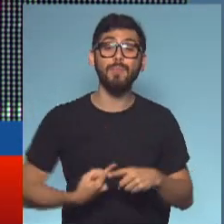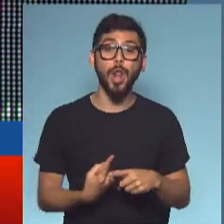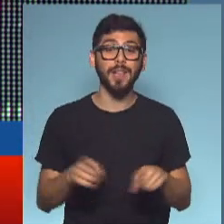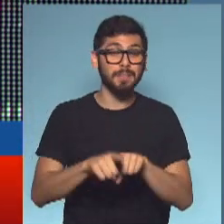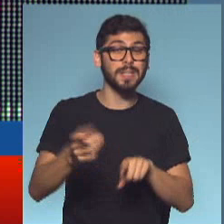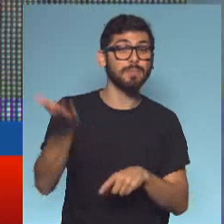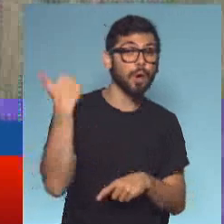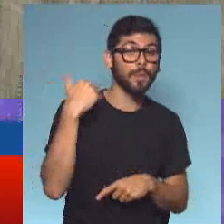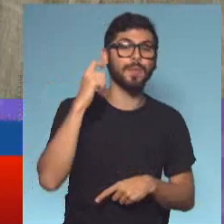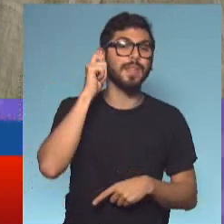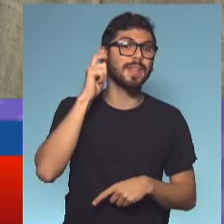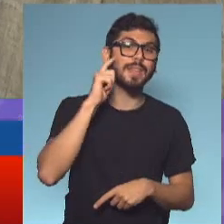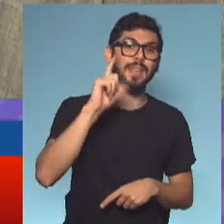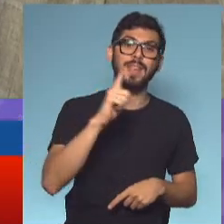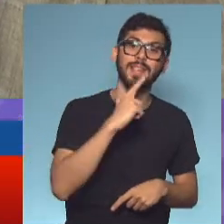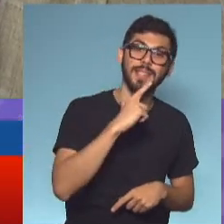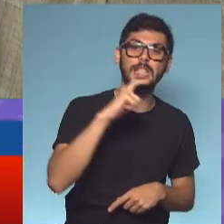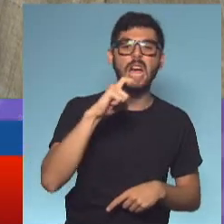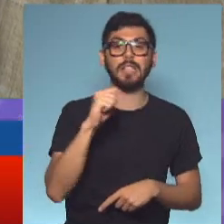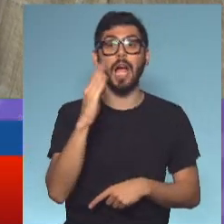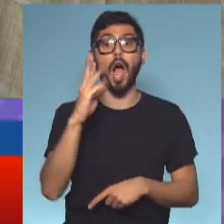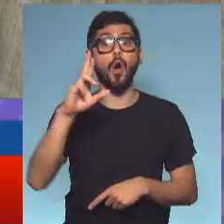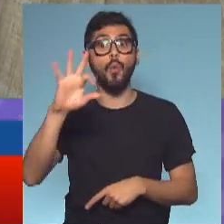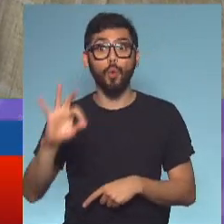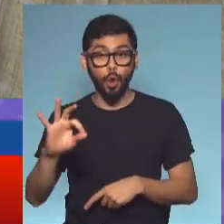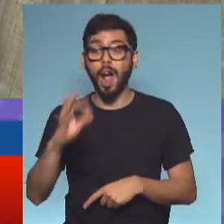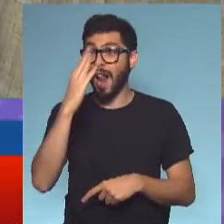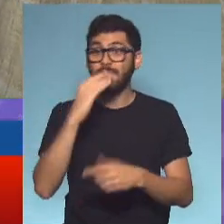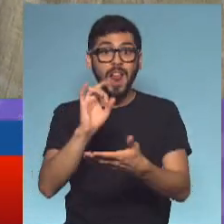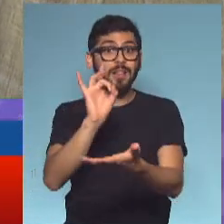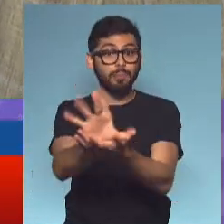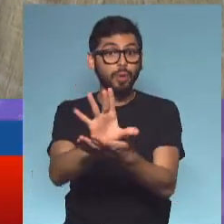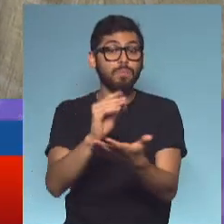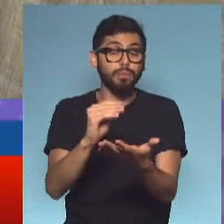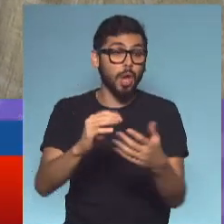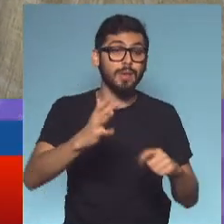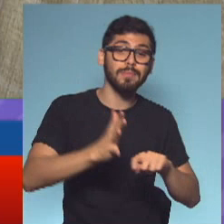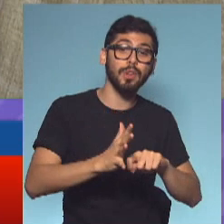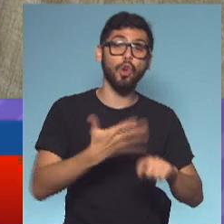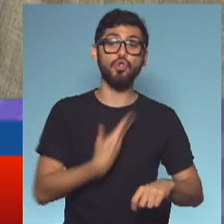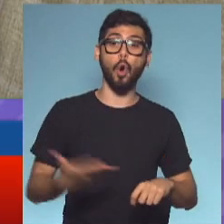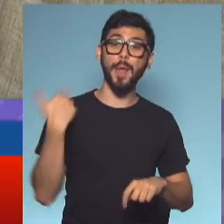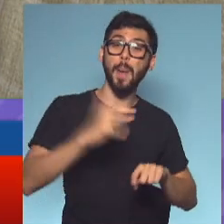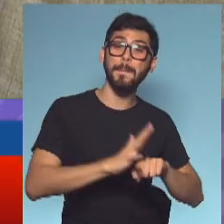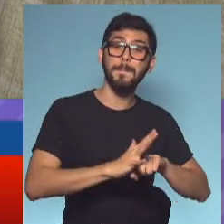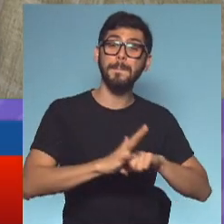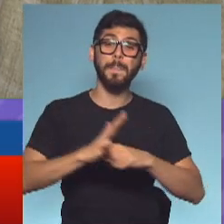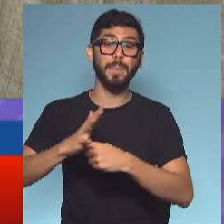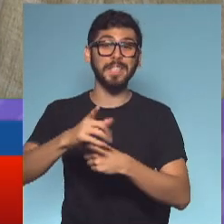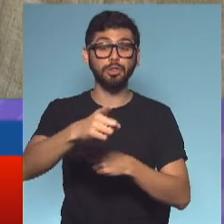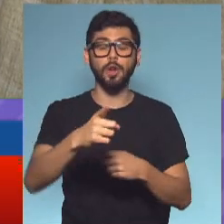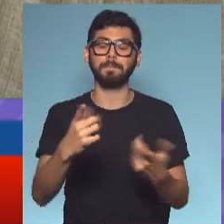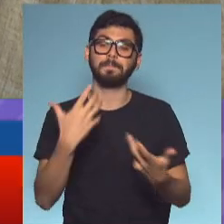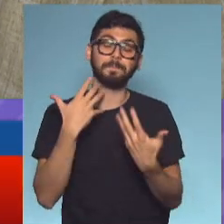a Alejandra Gil Carbó y, de hecho, terminó expulsada por una presión durante el gobierno anterior de la Procuración General,